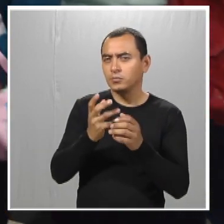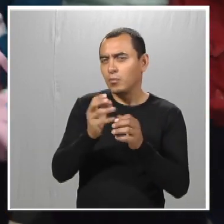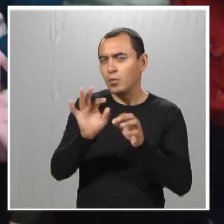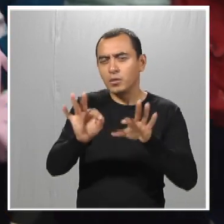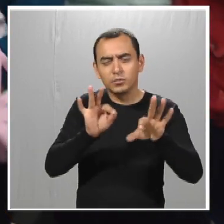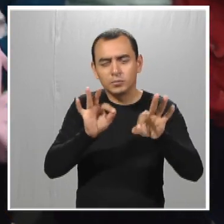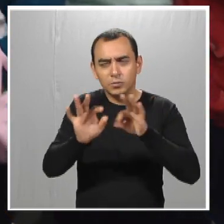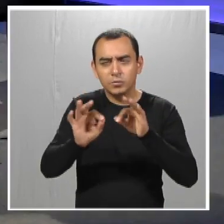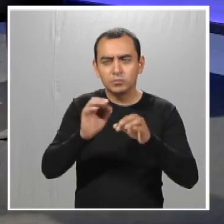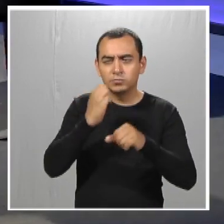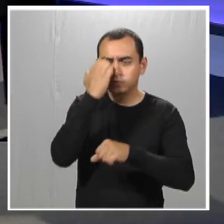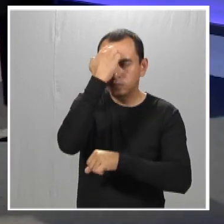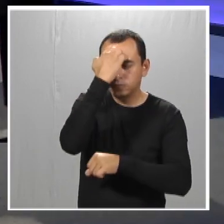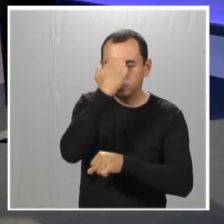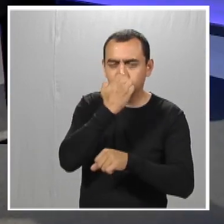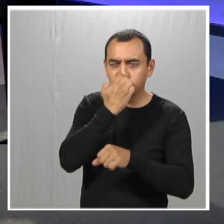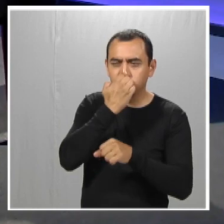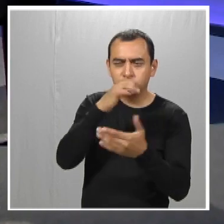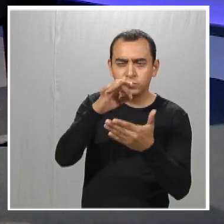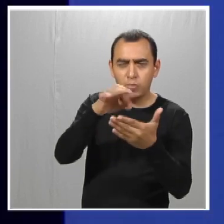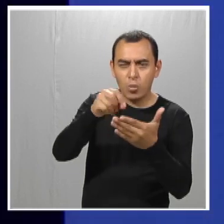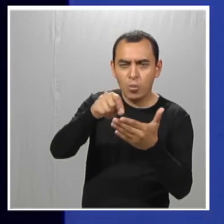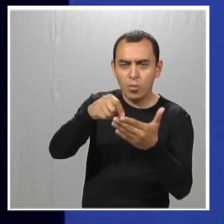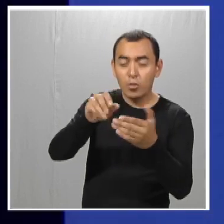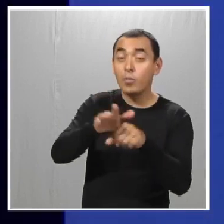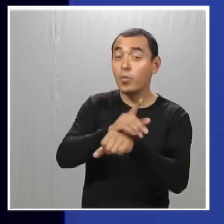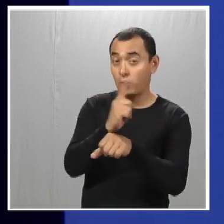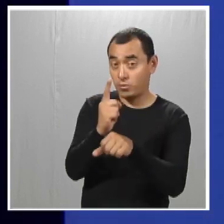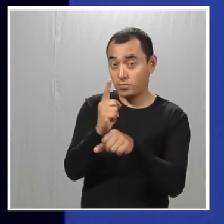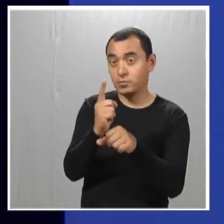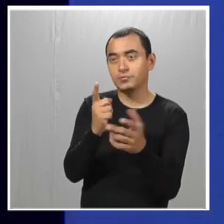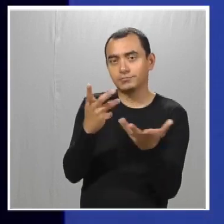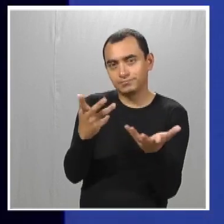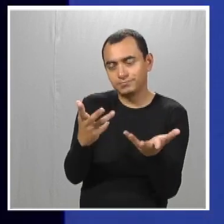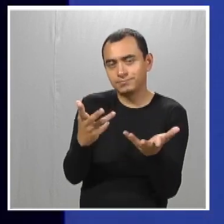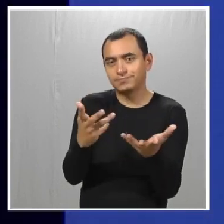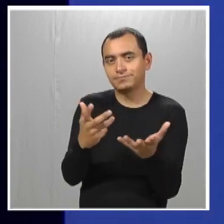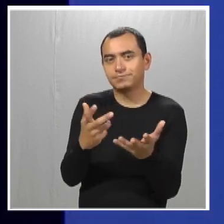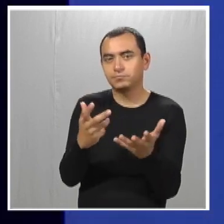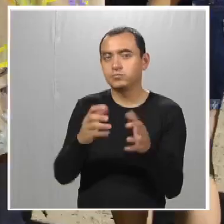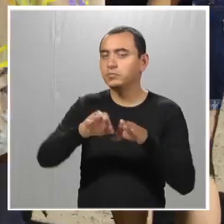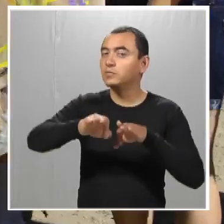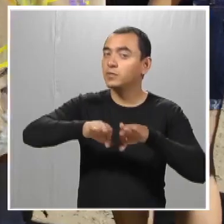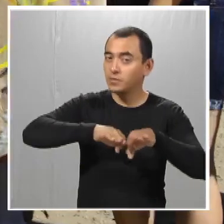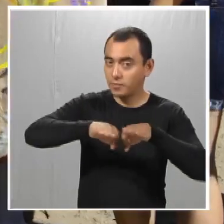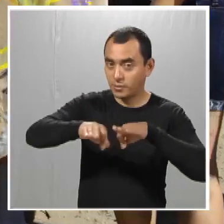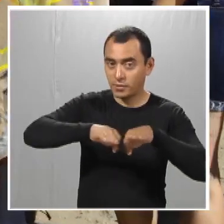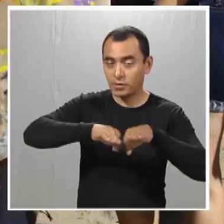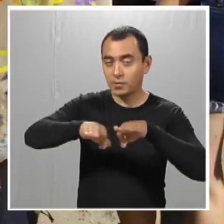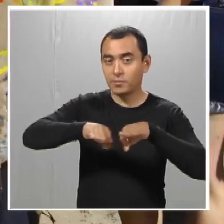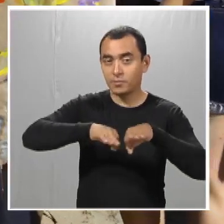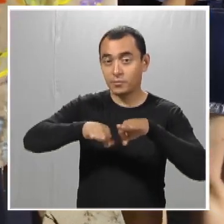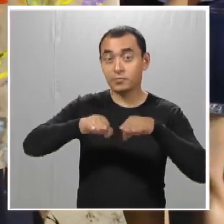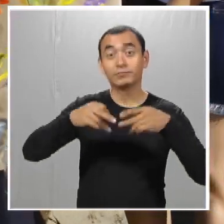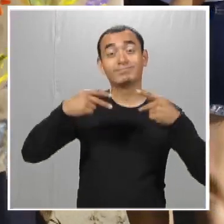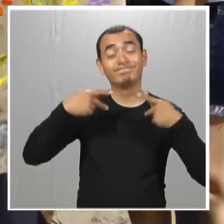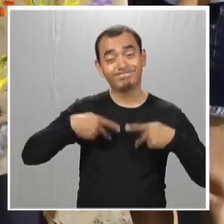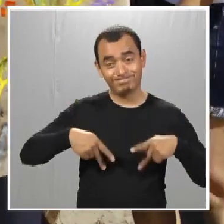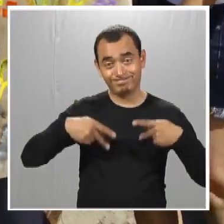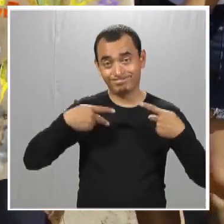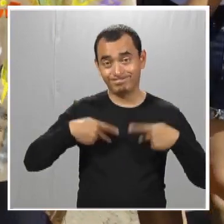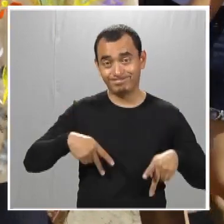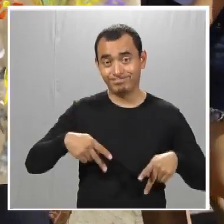filtro, por así decirlo, con los jóvenes, los voluntarios, porque a final de cuentas trabajamos con